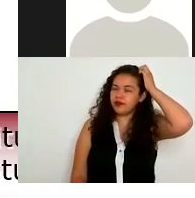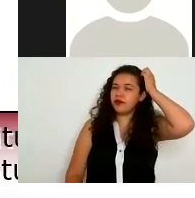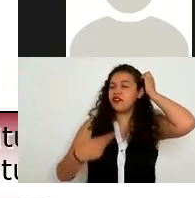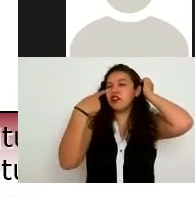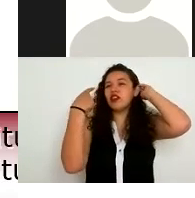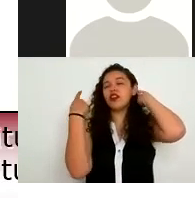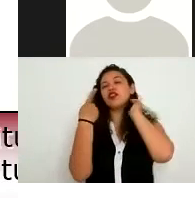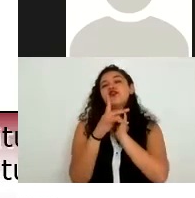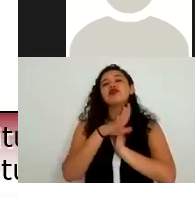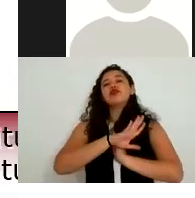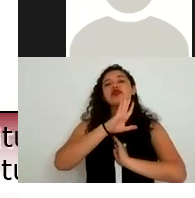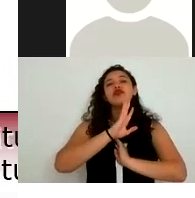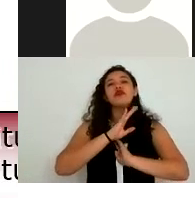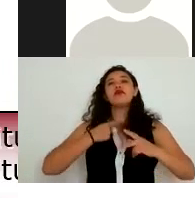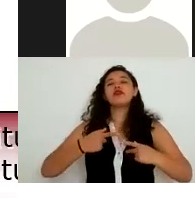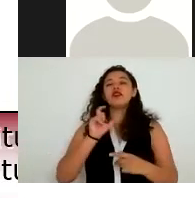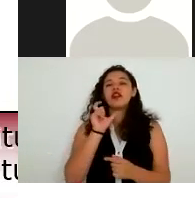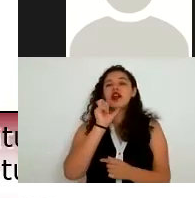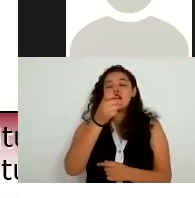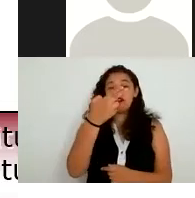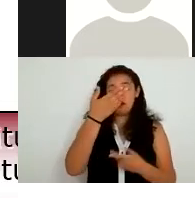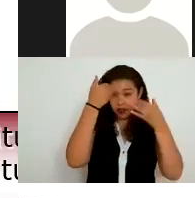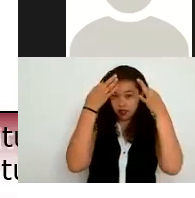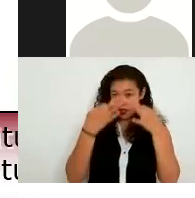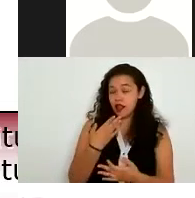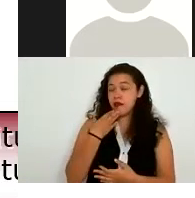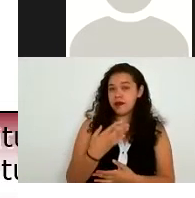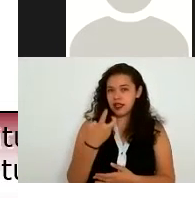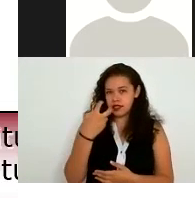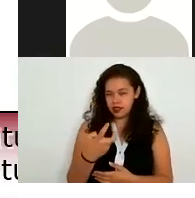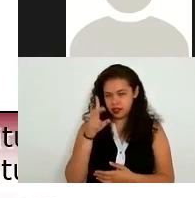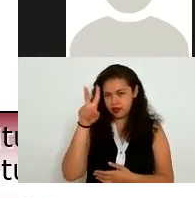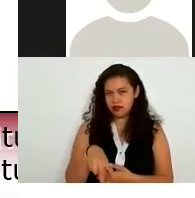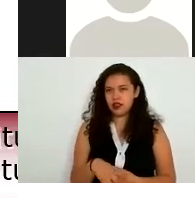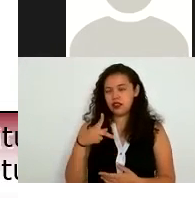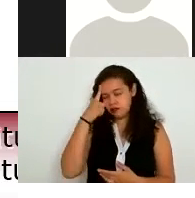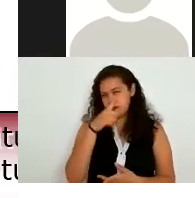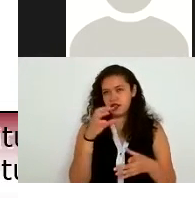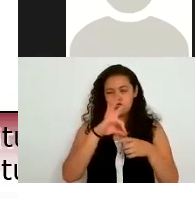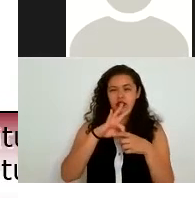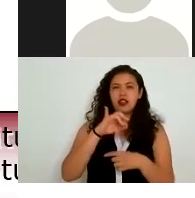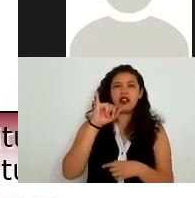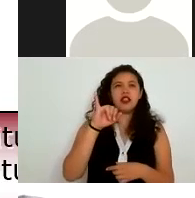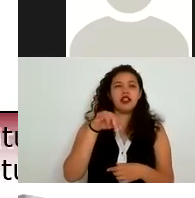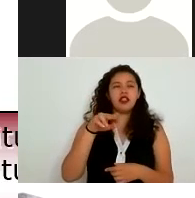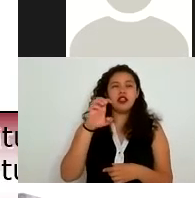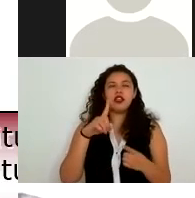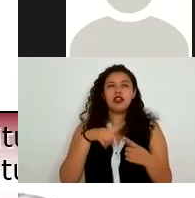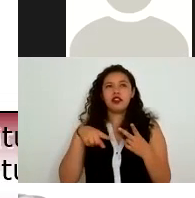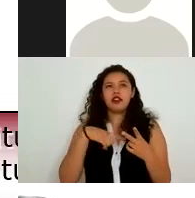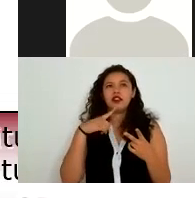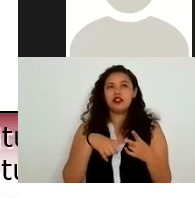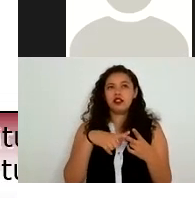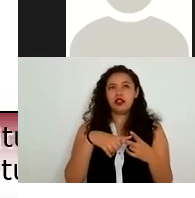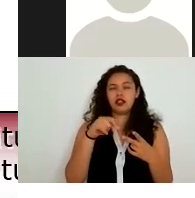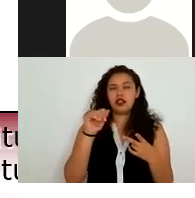ostenta esto es básicamente con las identificaciones oficiales credencial para votar y en el caso veíamos en el caso